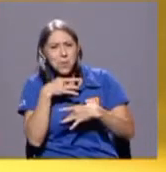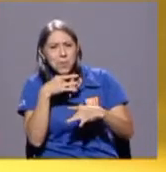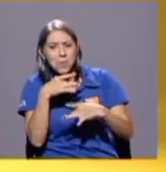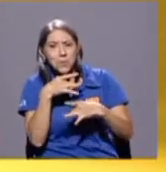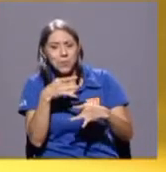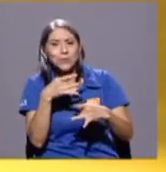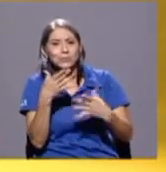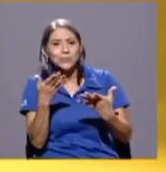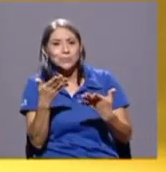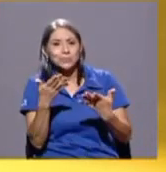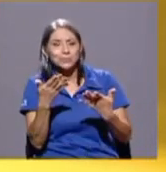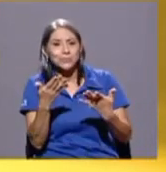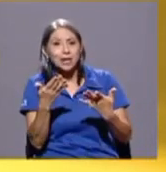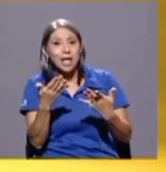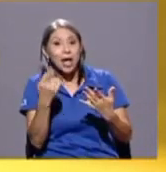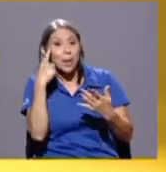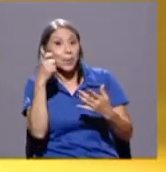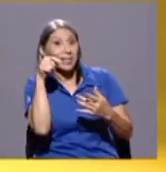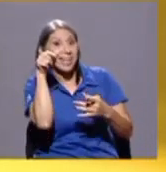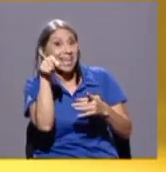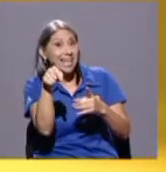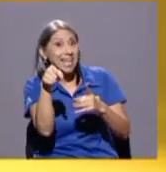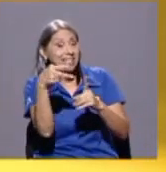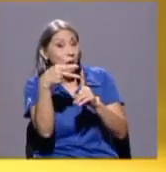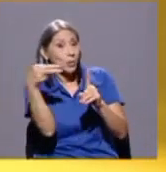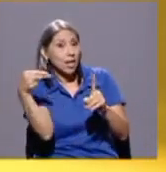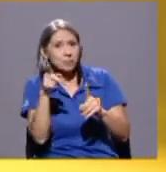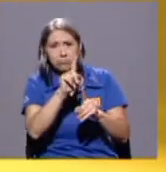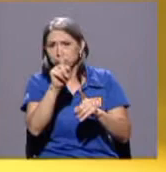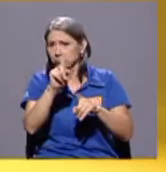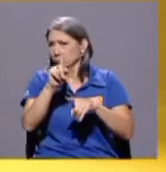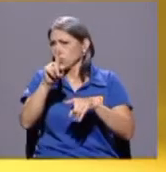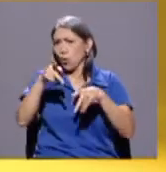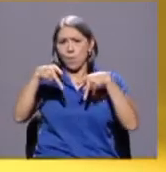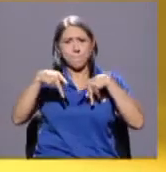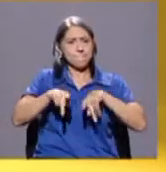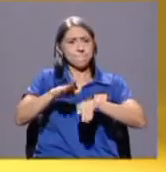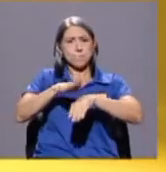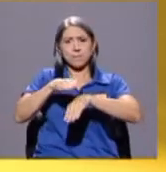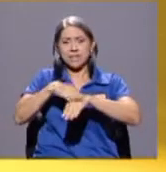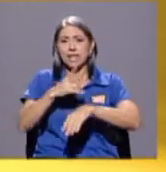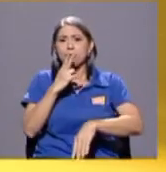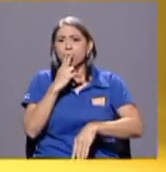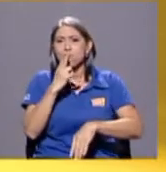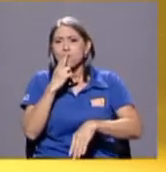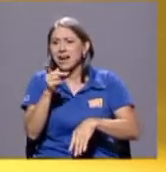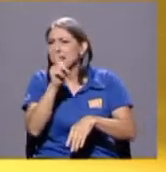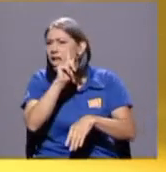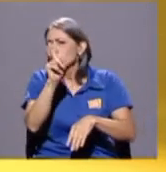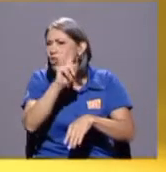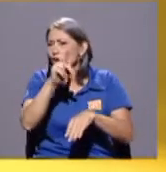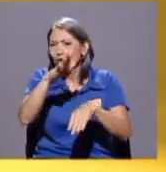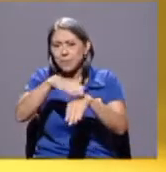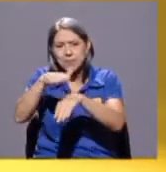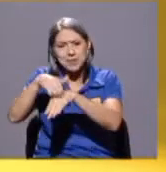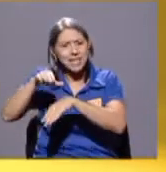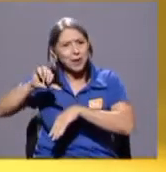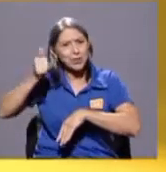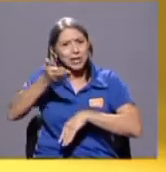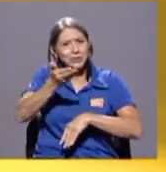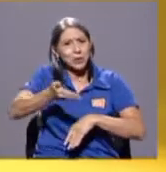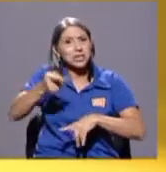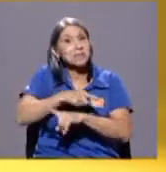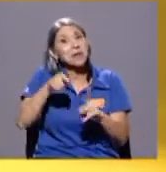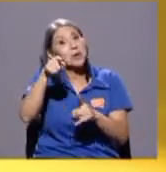de que no se permitía fumar, no se permitían un montón de otras cosas, pero era muy barato y estaba a